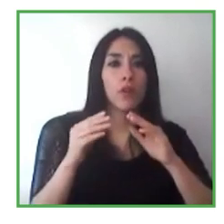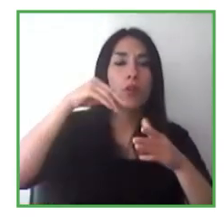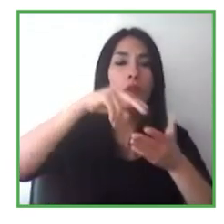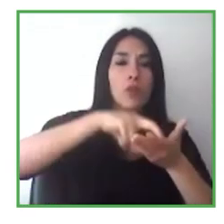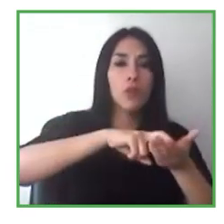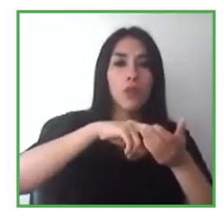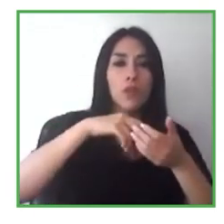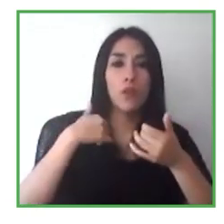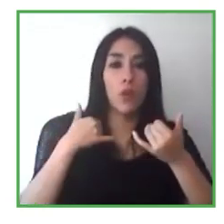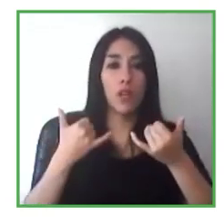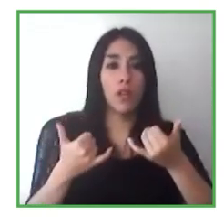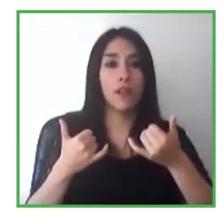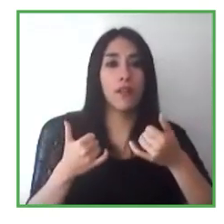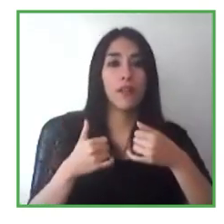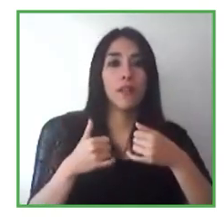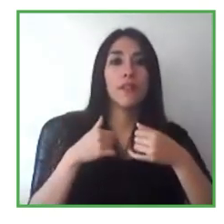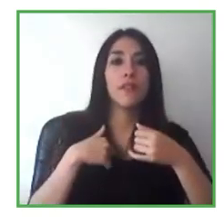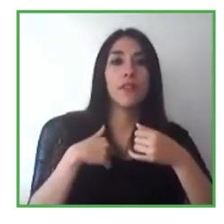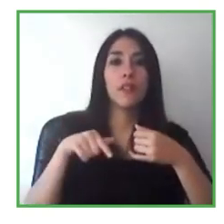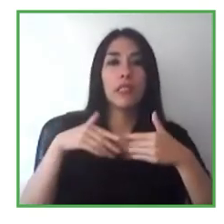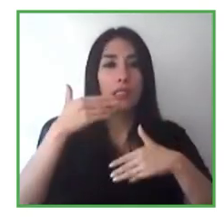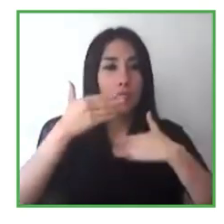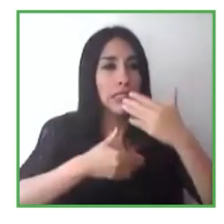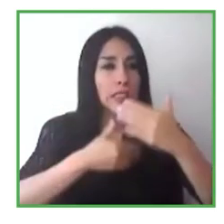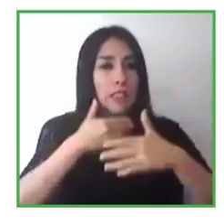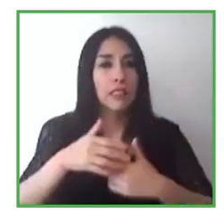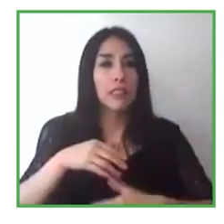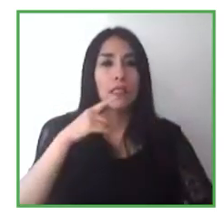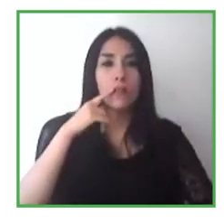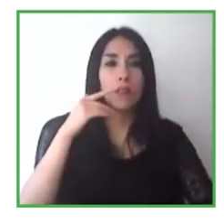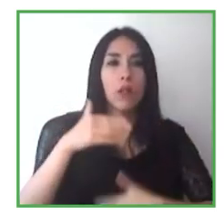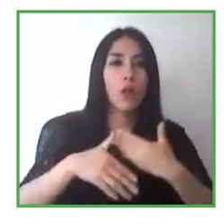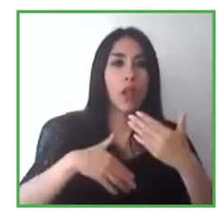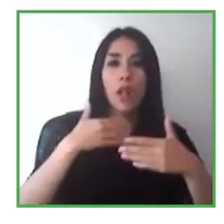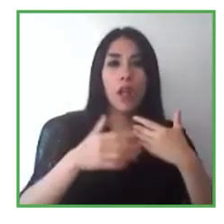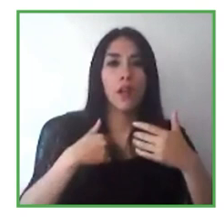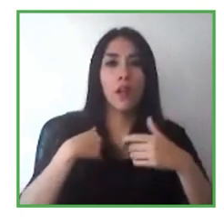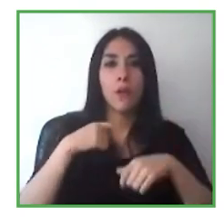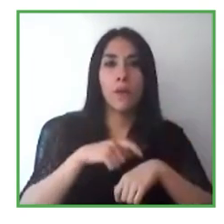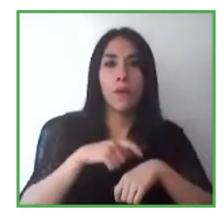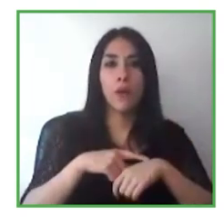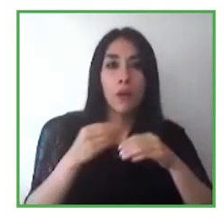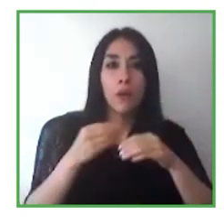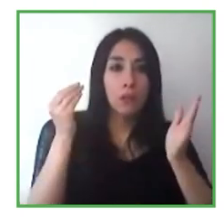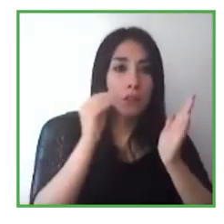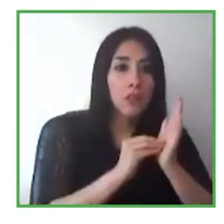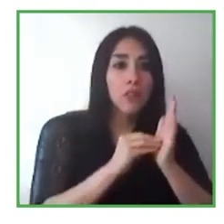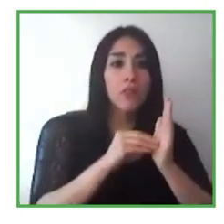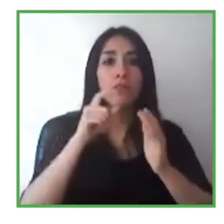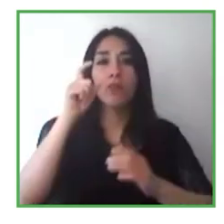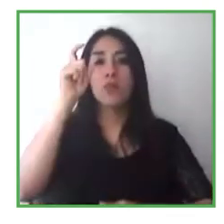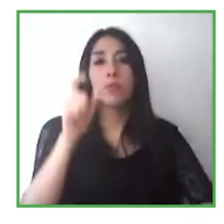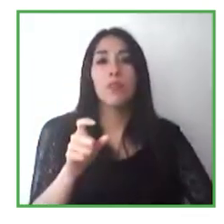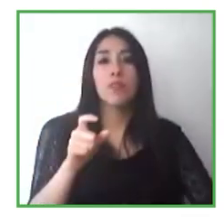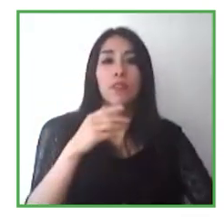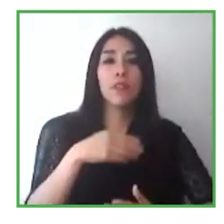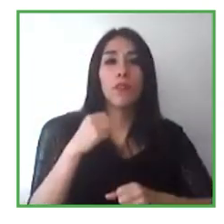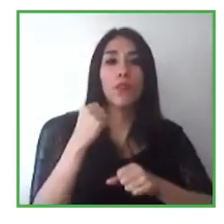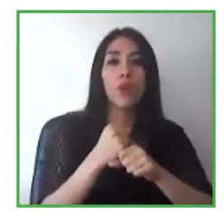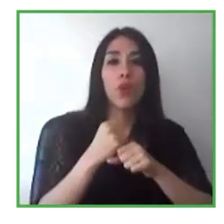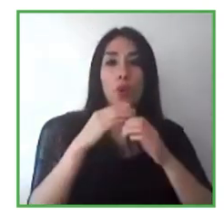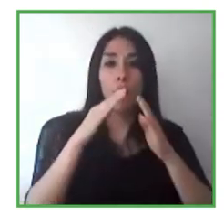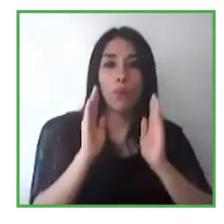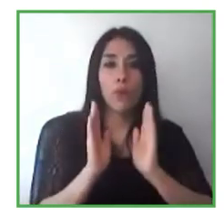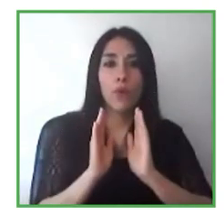estamos adelantados a nuestro tiempo, hay muchas personas que están trabajando, las personas con discapacidades trabajan desde su hogar, yo conozco que el programa de contratación que yo tenía,